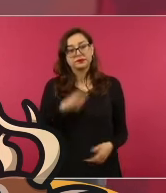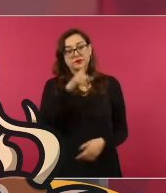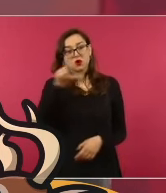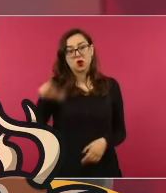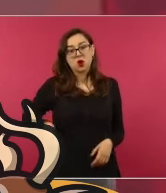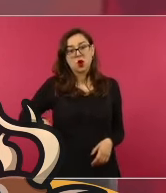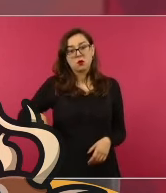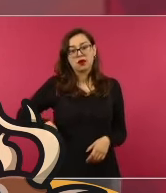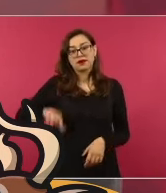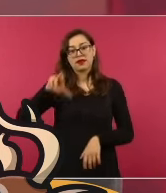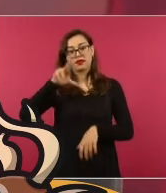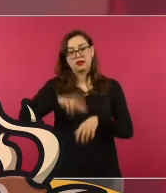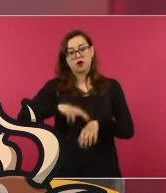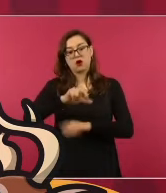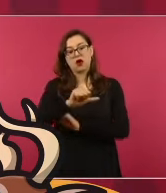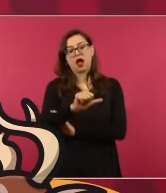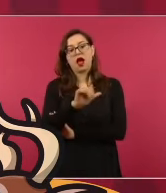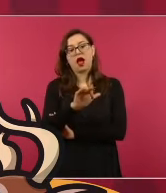gobernador,